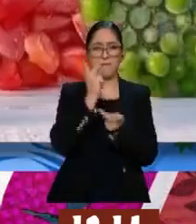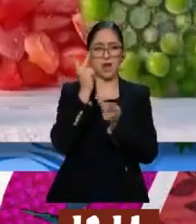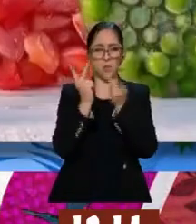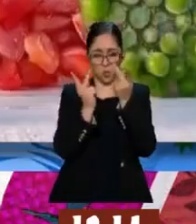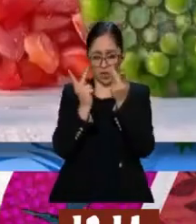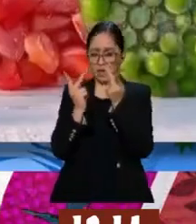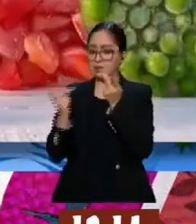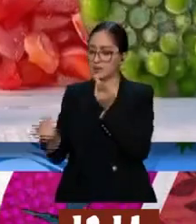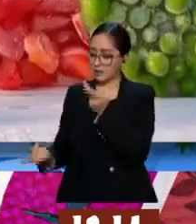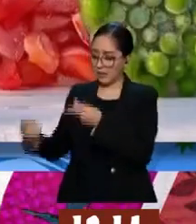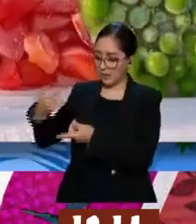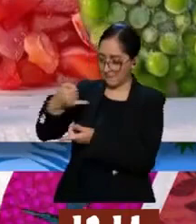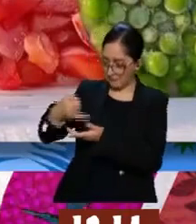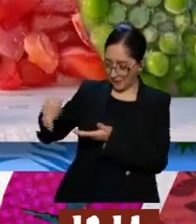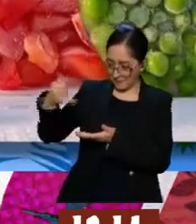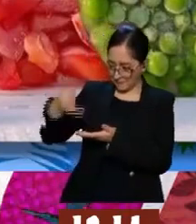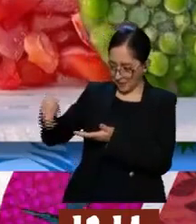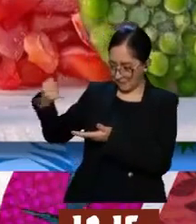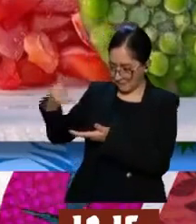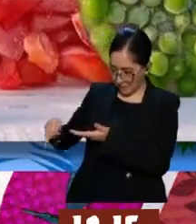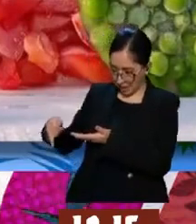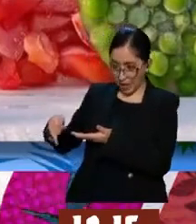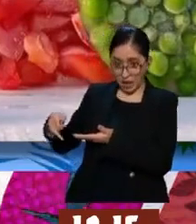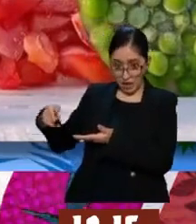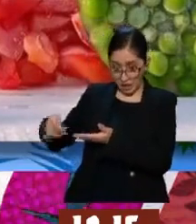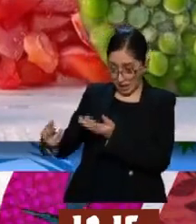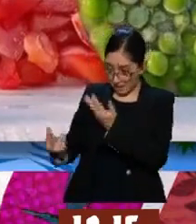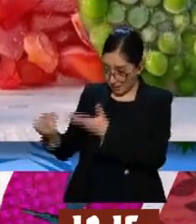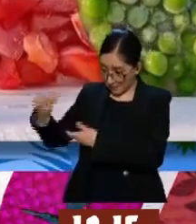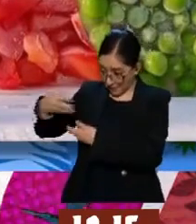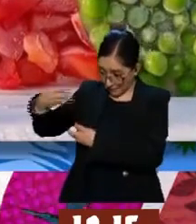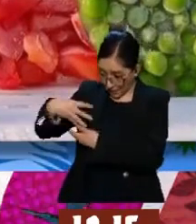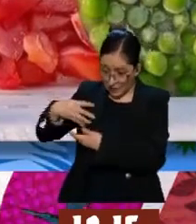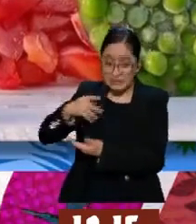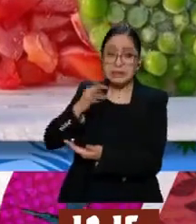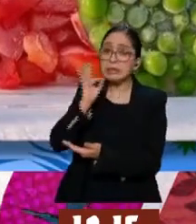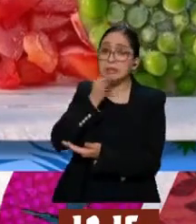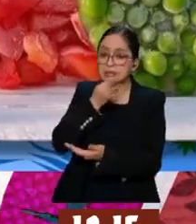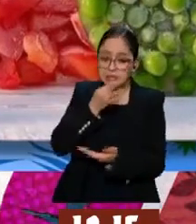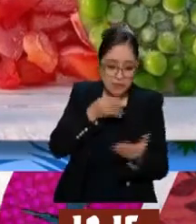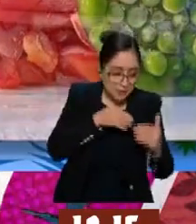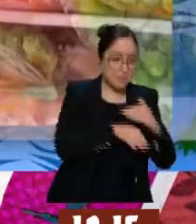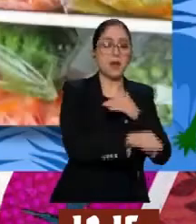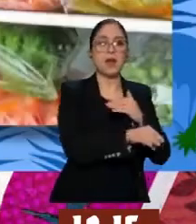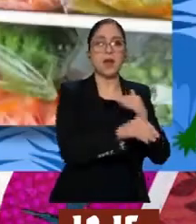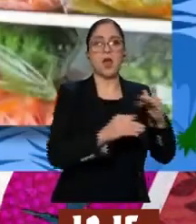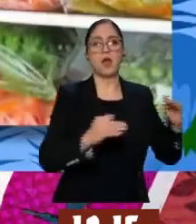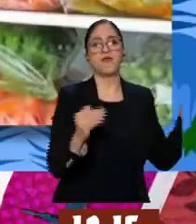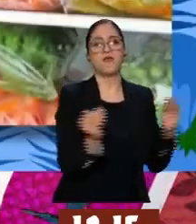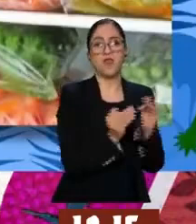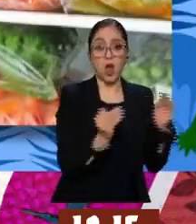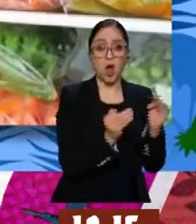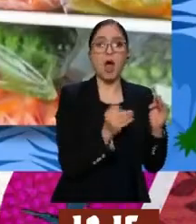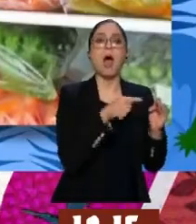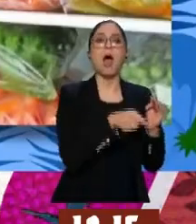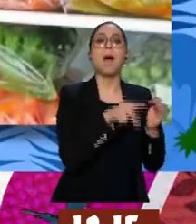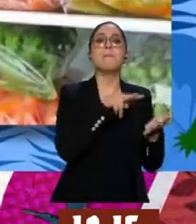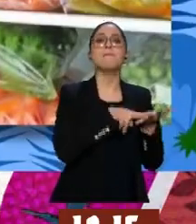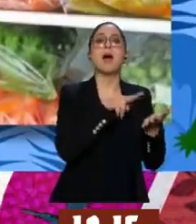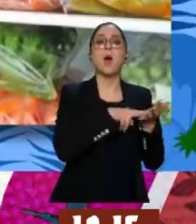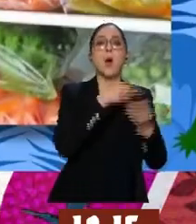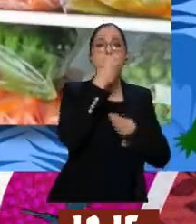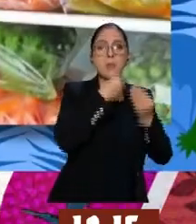congelan, igualan sus nutrientes muy bien, ¿sí? Es una ventaja que tiene ese tipo de productos contra los demás que encuentra uno en el supermercado.